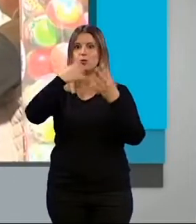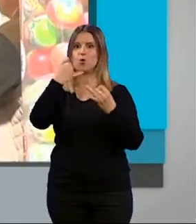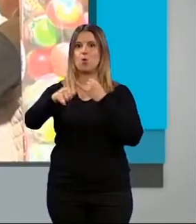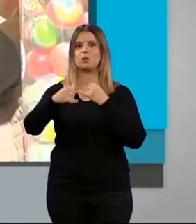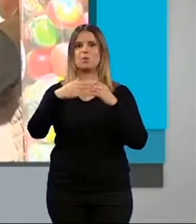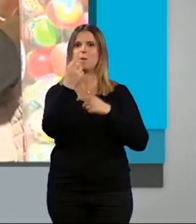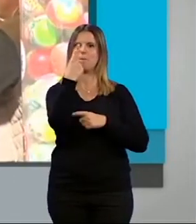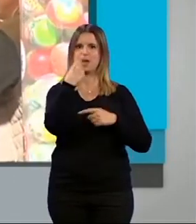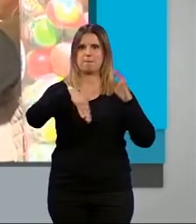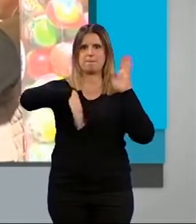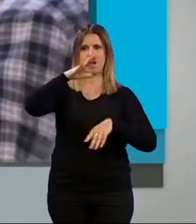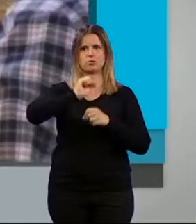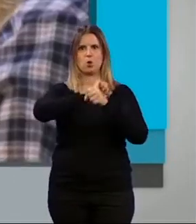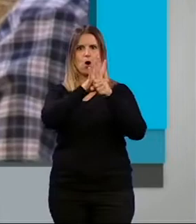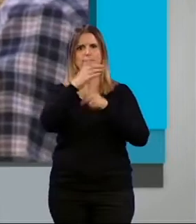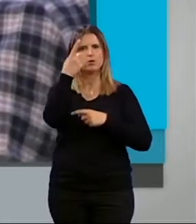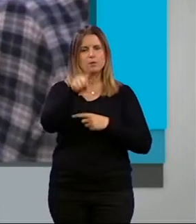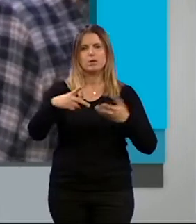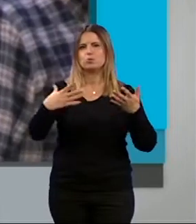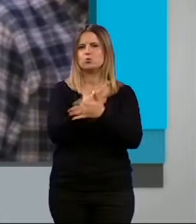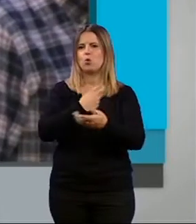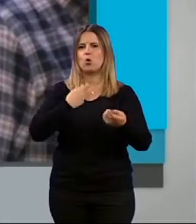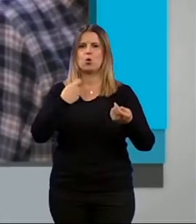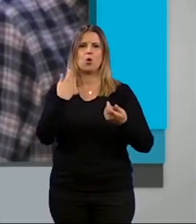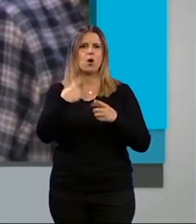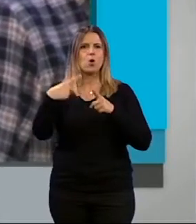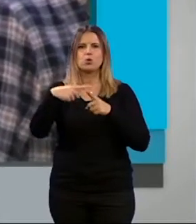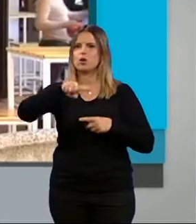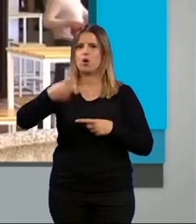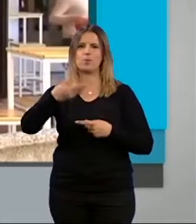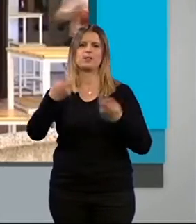tasa 1000 por lo que también tendrán que cerrar toda su actividad no esencial.